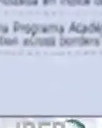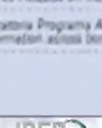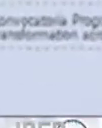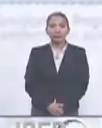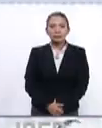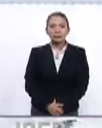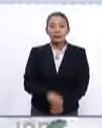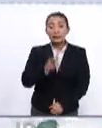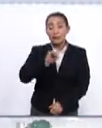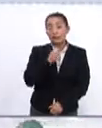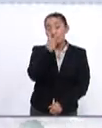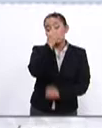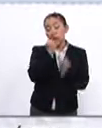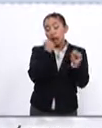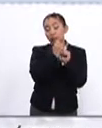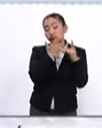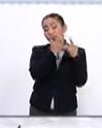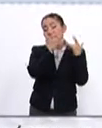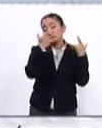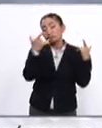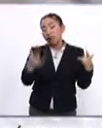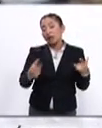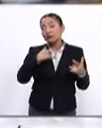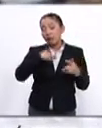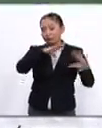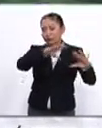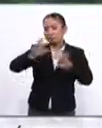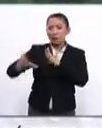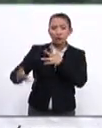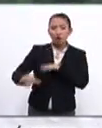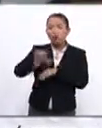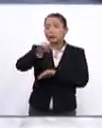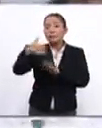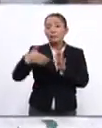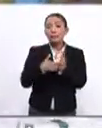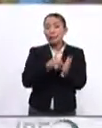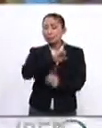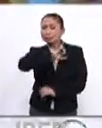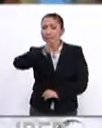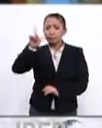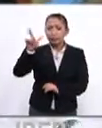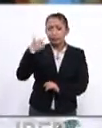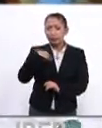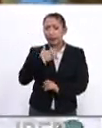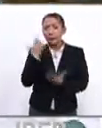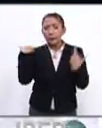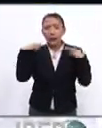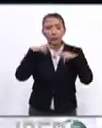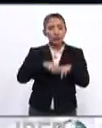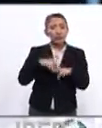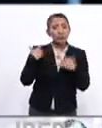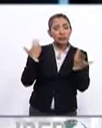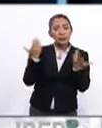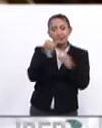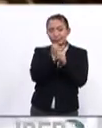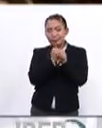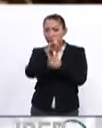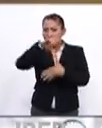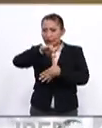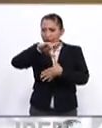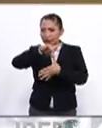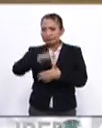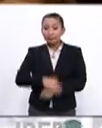Tiene 62 años de historia y ha formado alrededor de 11.000 especialistas, profesores y académicos en